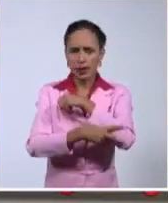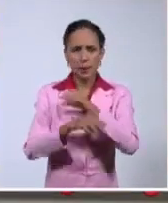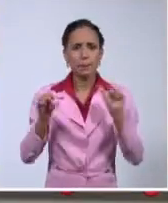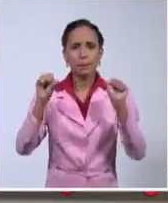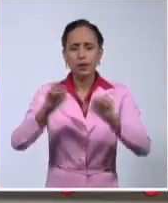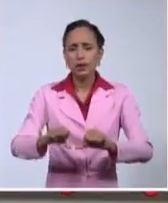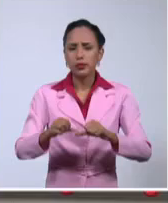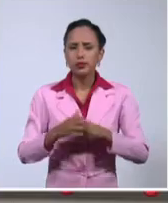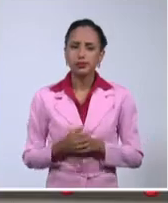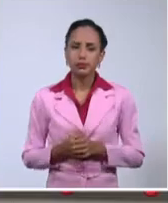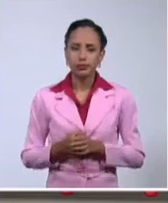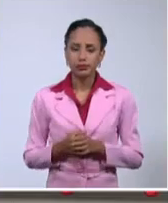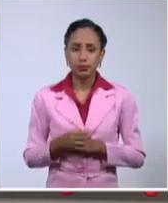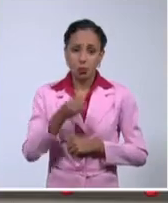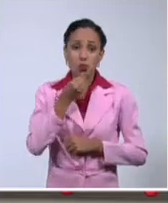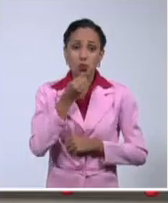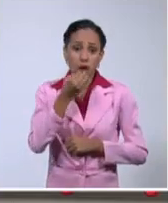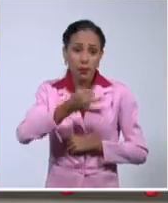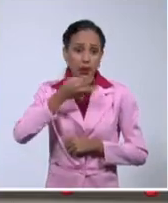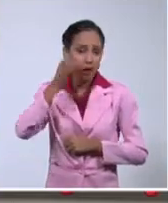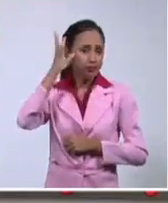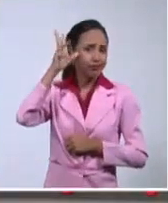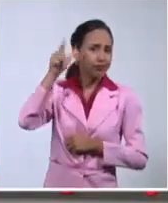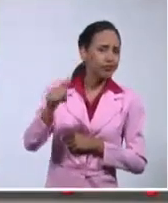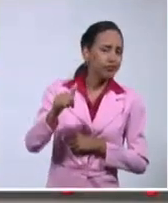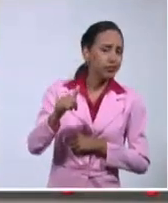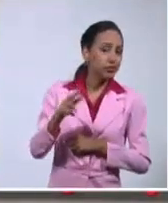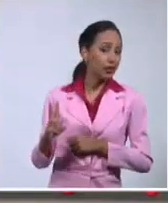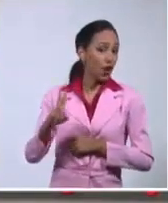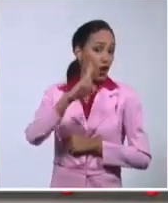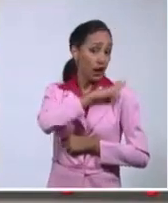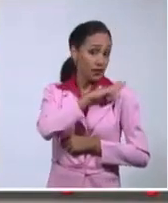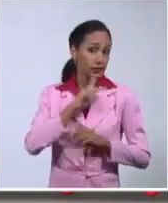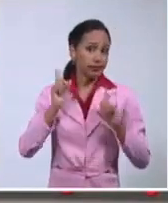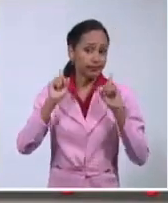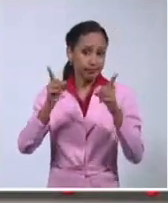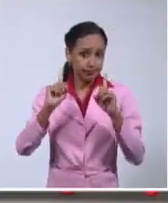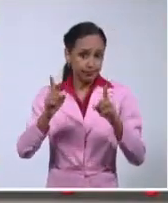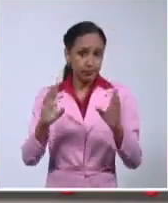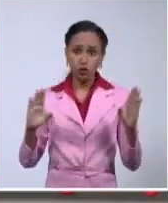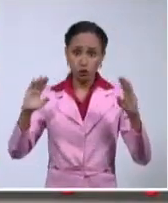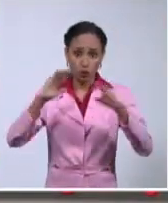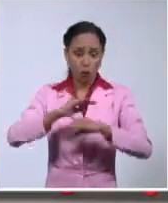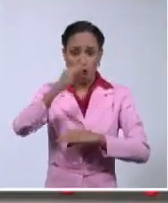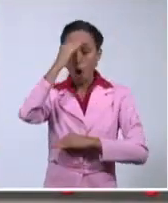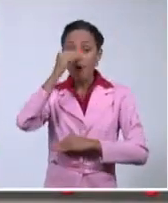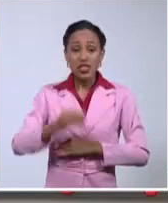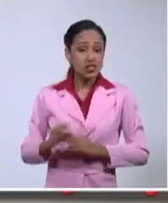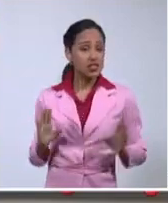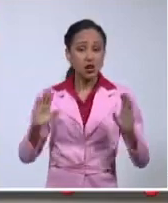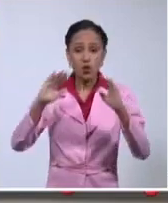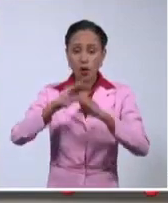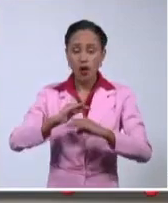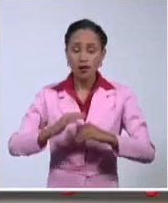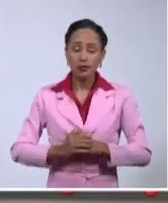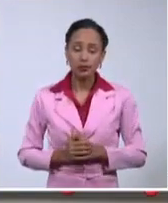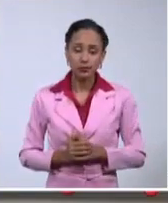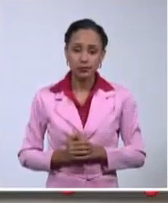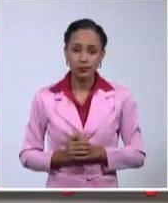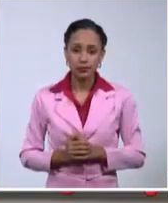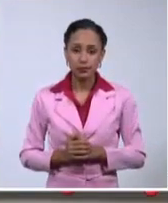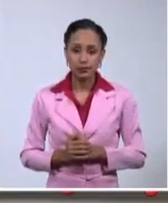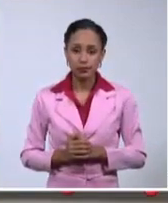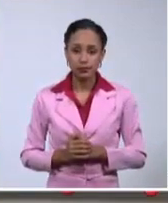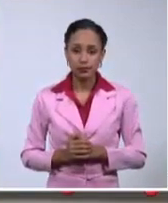hablar de desacato, ya hemos en estos días hablado bastante del desacato, desobediencia o, no solo esto, hay palabras mayores que